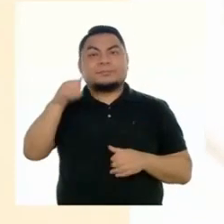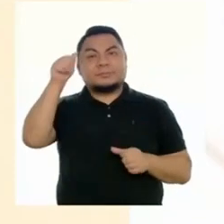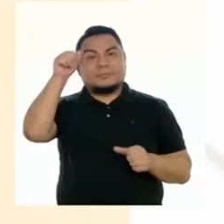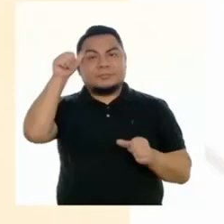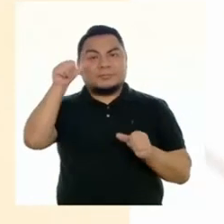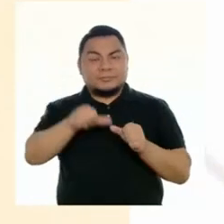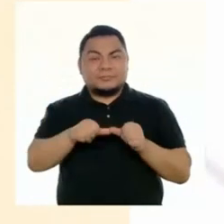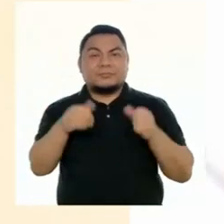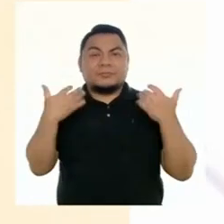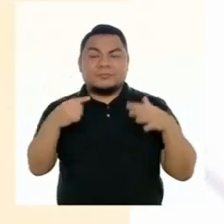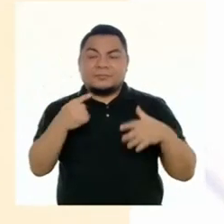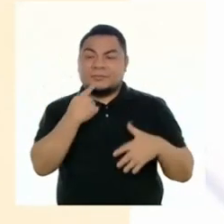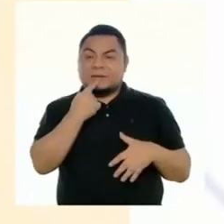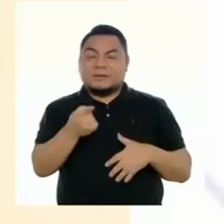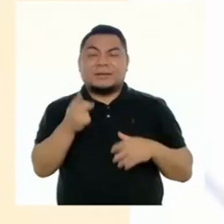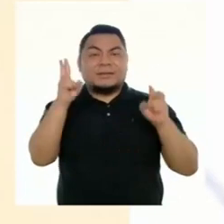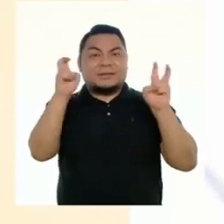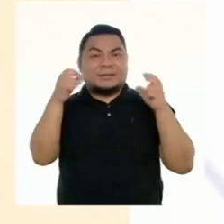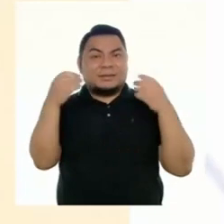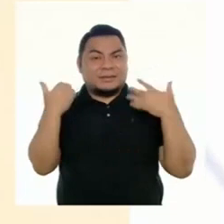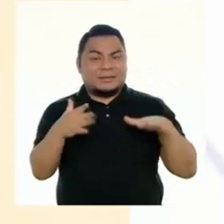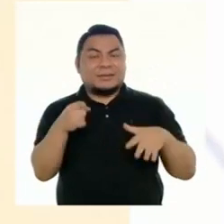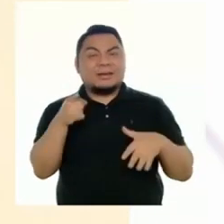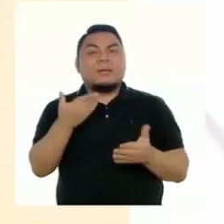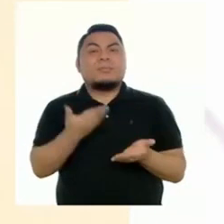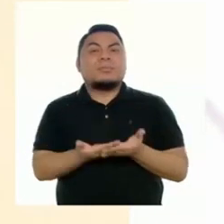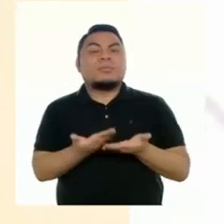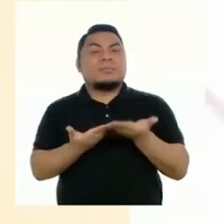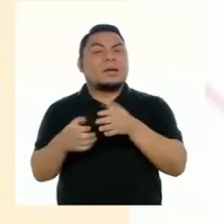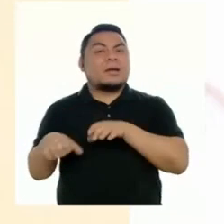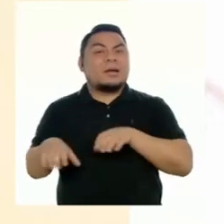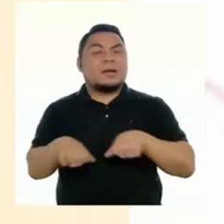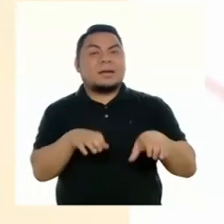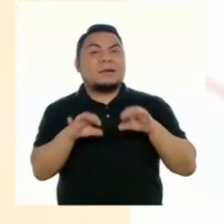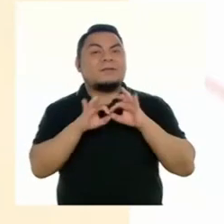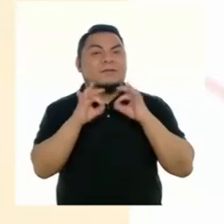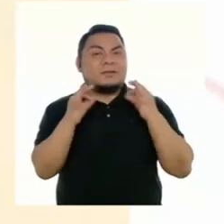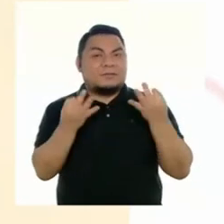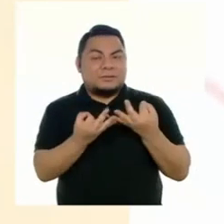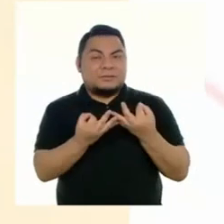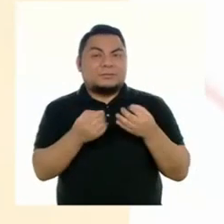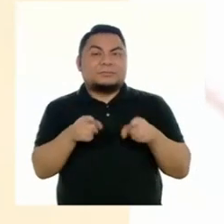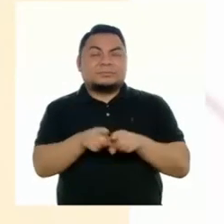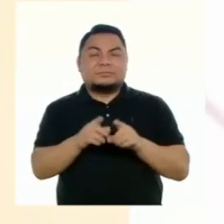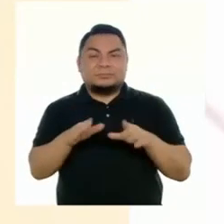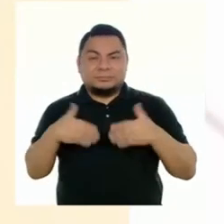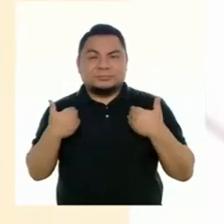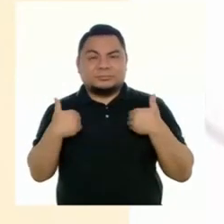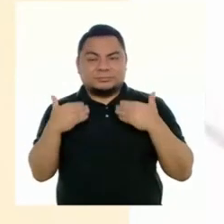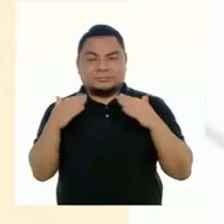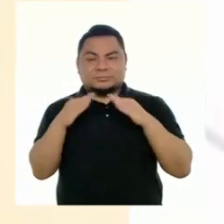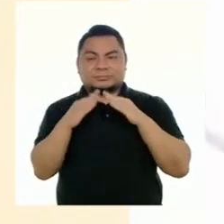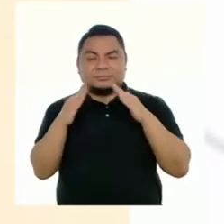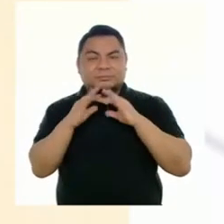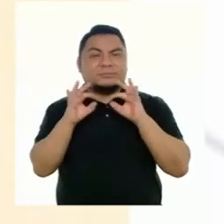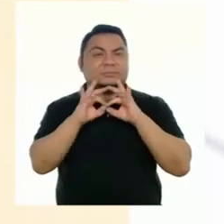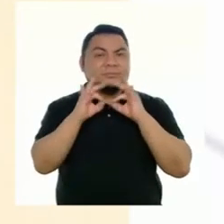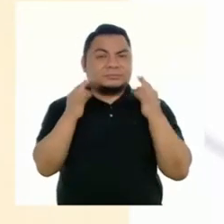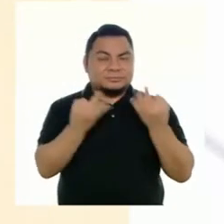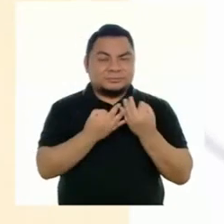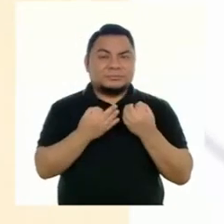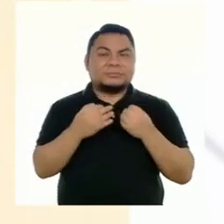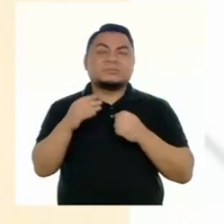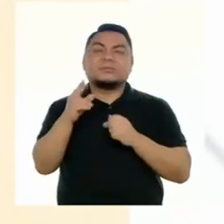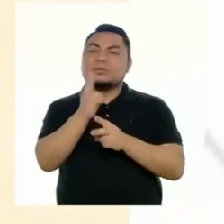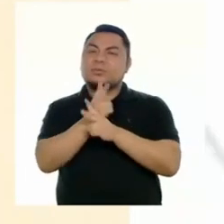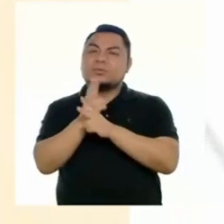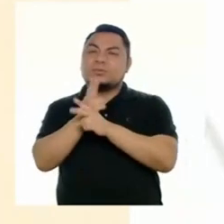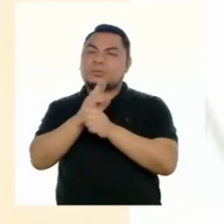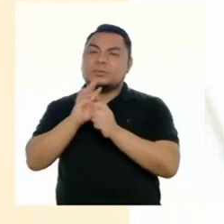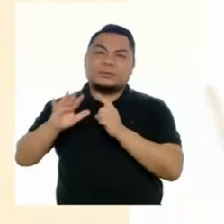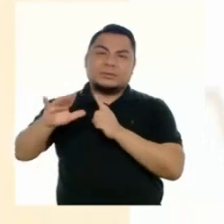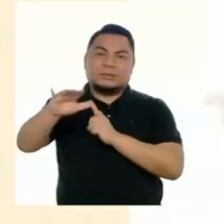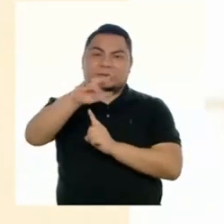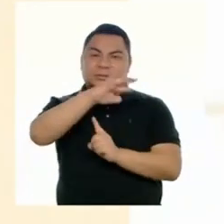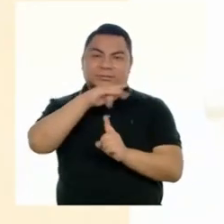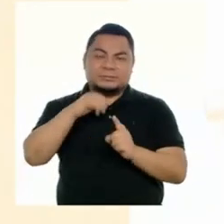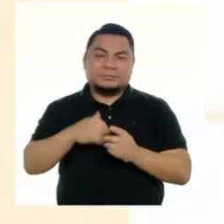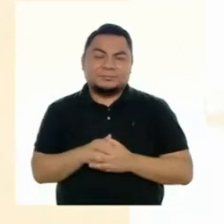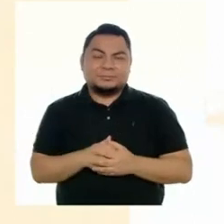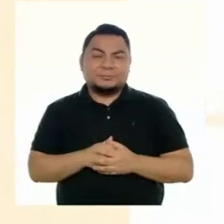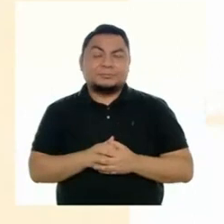Recuerden que ya hablamos de este tema desde propuestas y acciones en familia para tener hogares, familias e ecoeficientes.